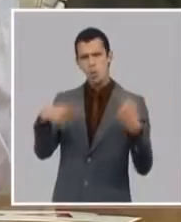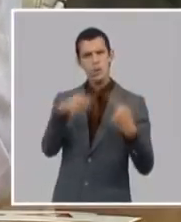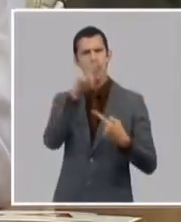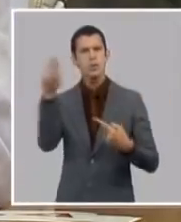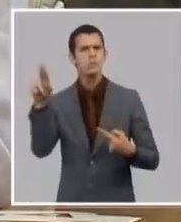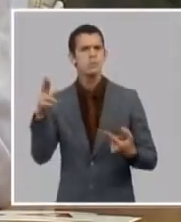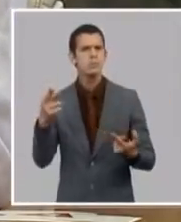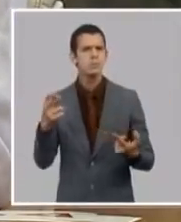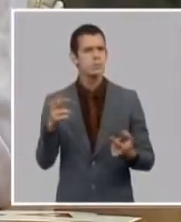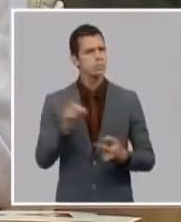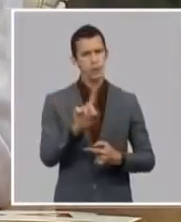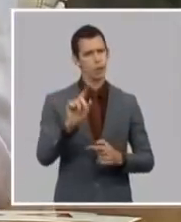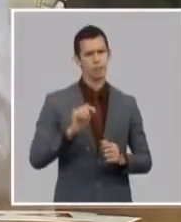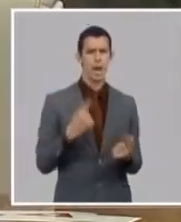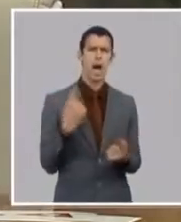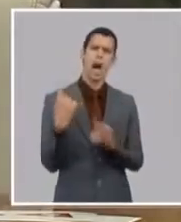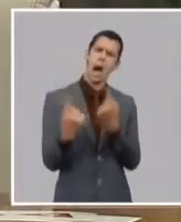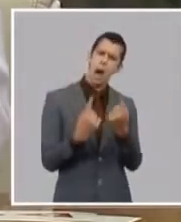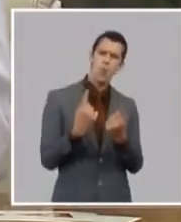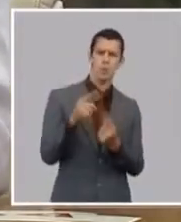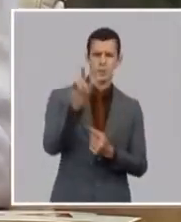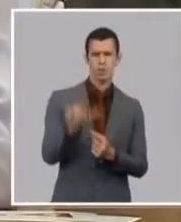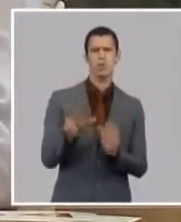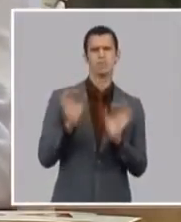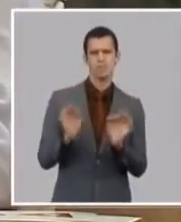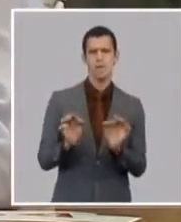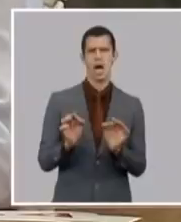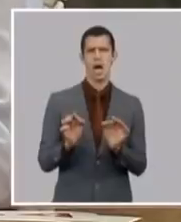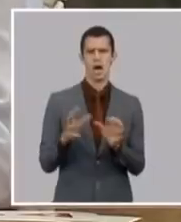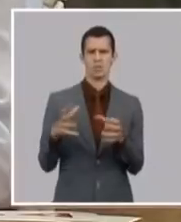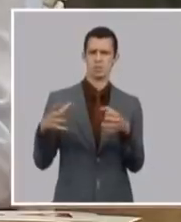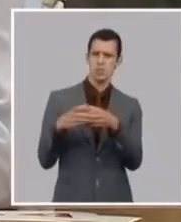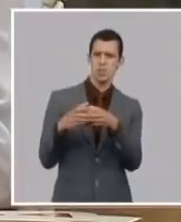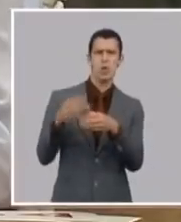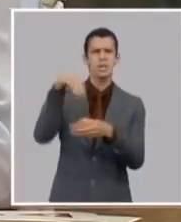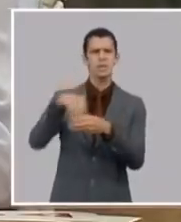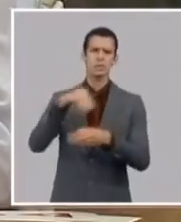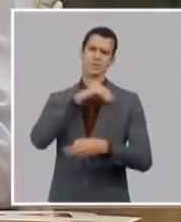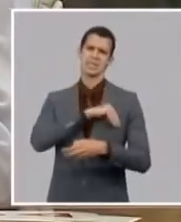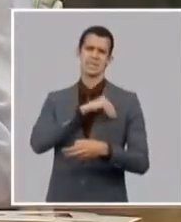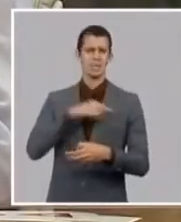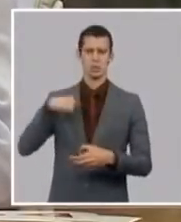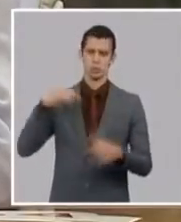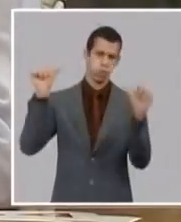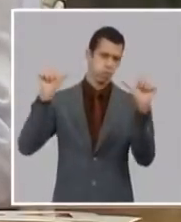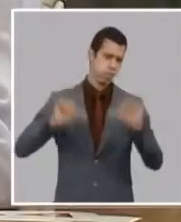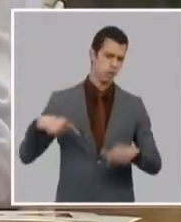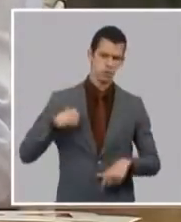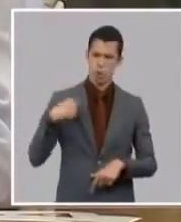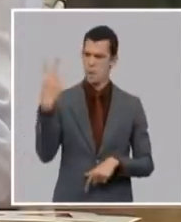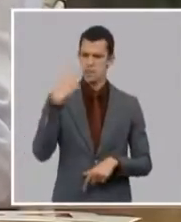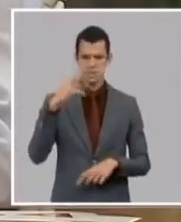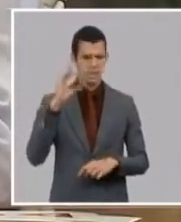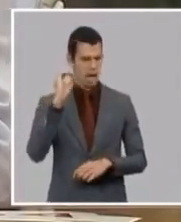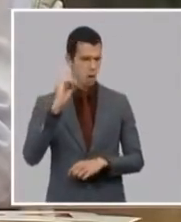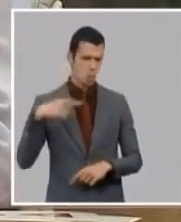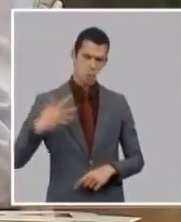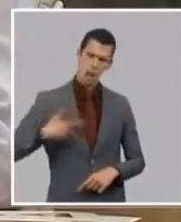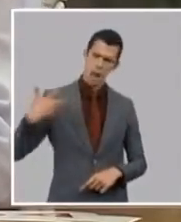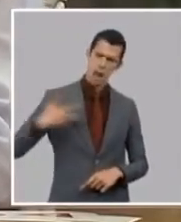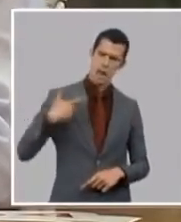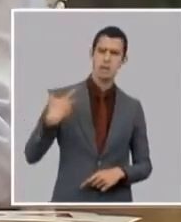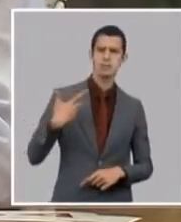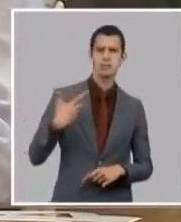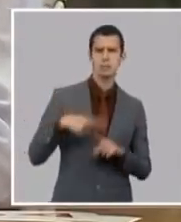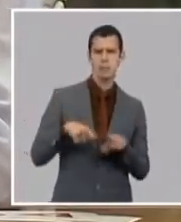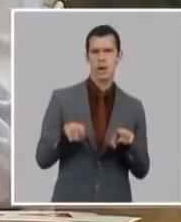situación es peor que la de otros no pueden atentar contra los demás que son una mayoría no tienen derecho